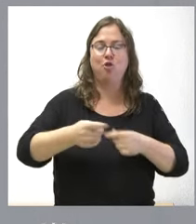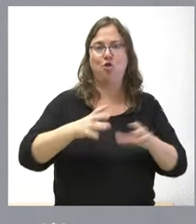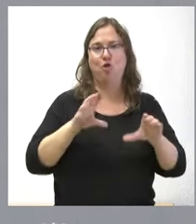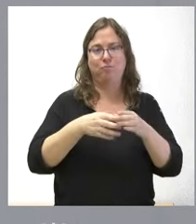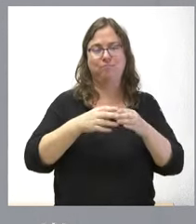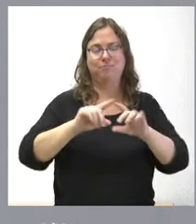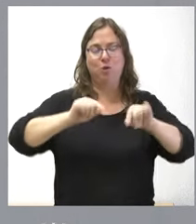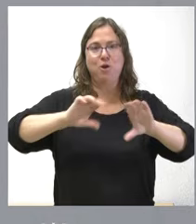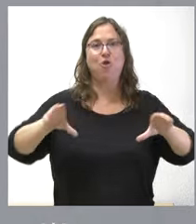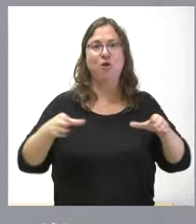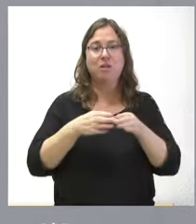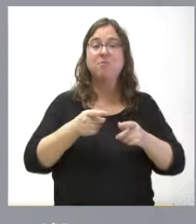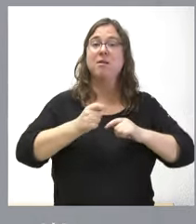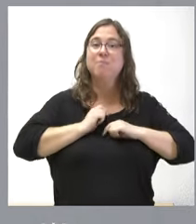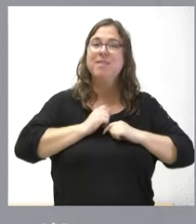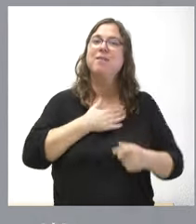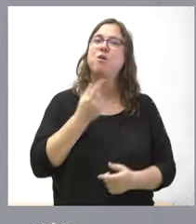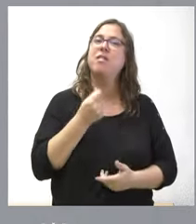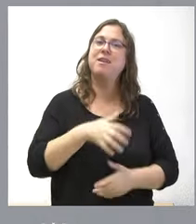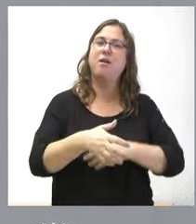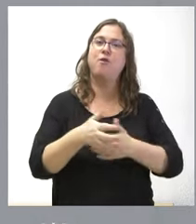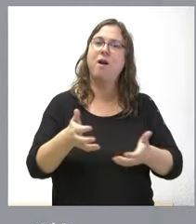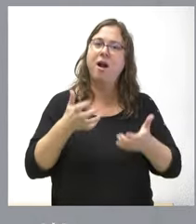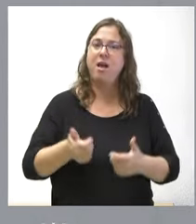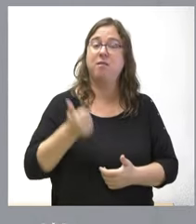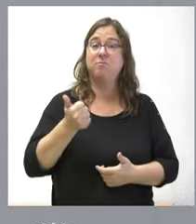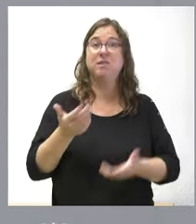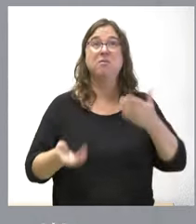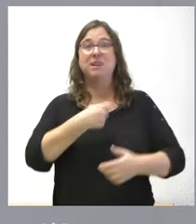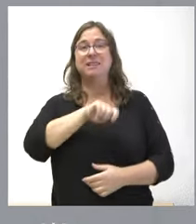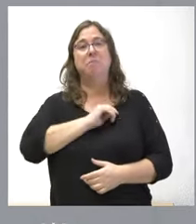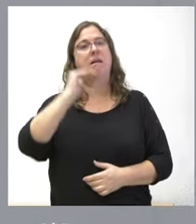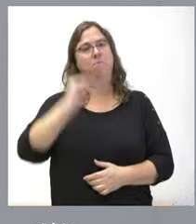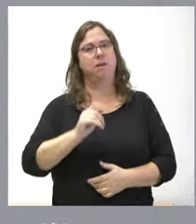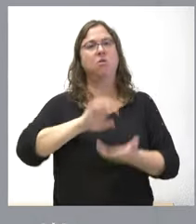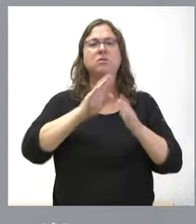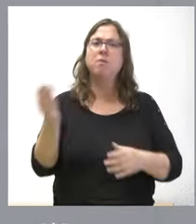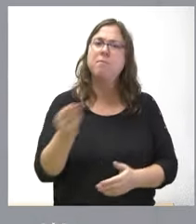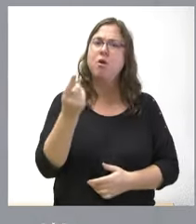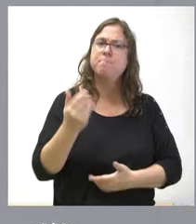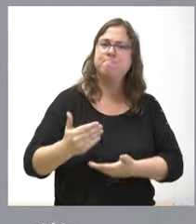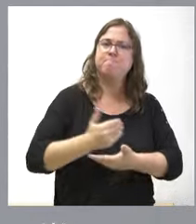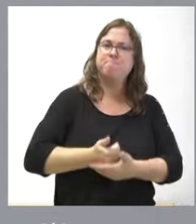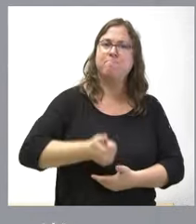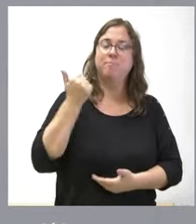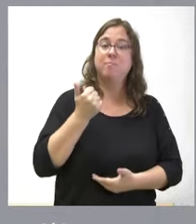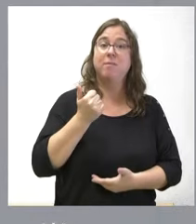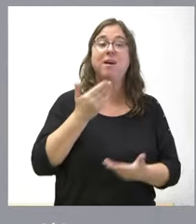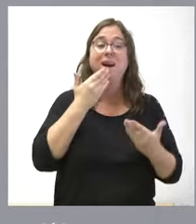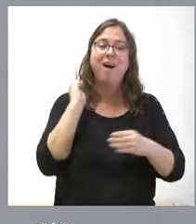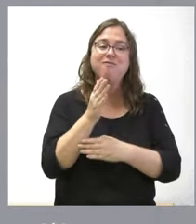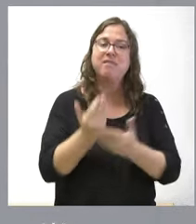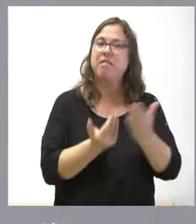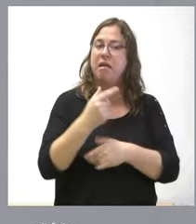permiten también mayores ganancias de poder adquisitivo que en el conjunto nacional. No solamente esto afecta al día a día de la vida de las personas